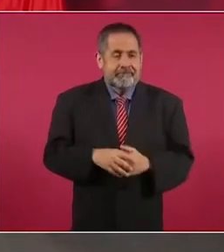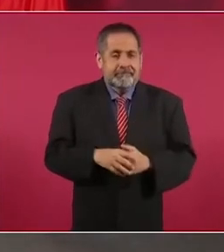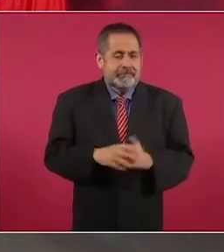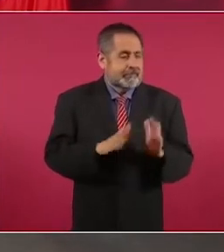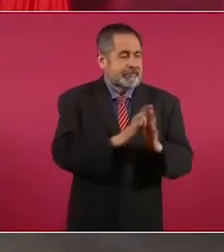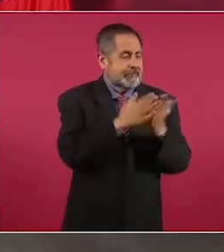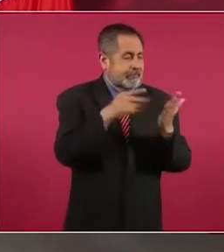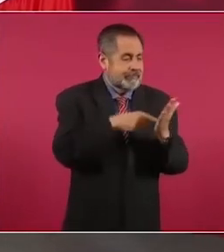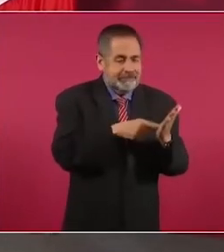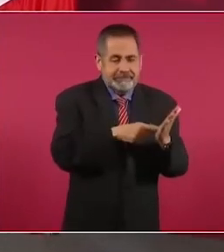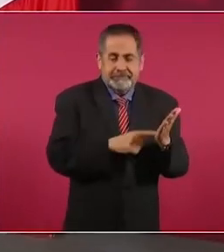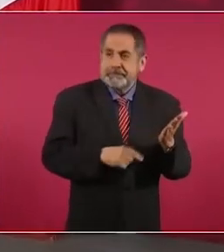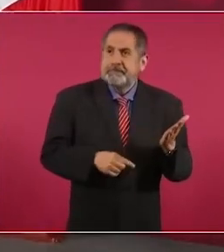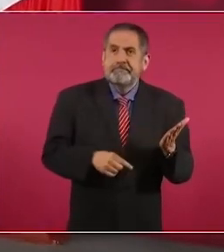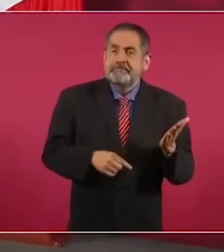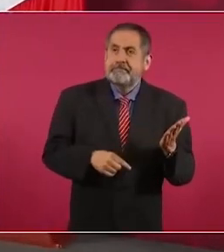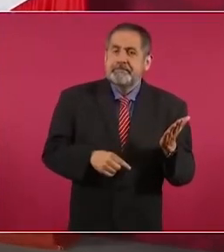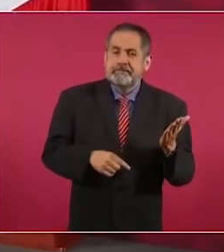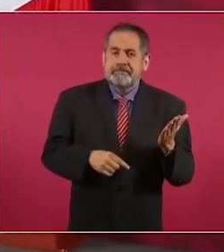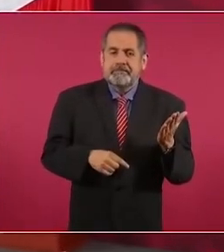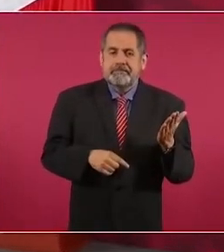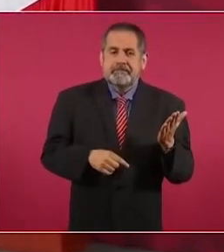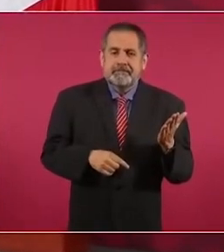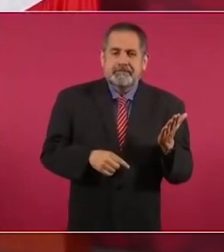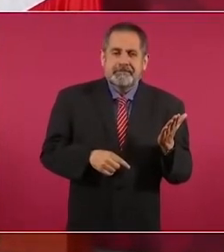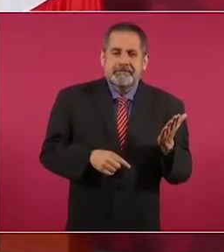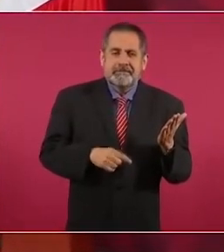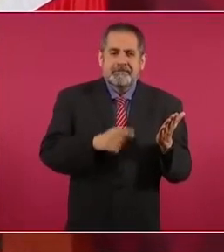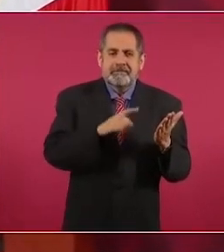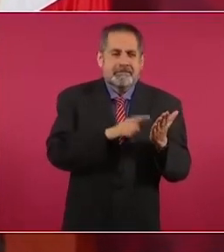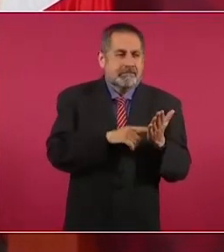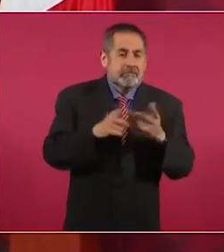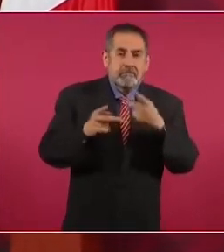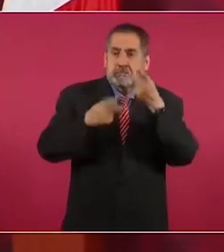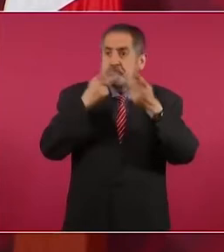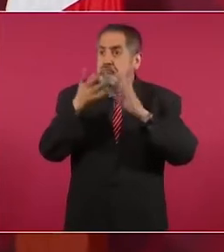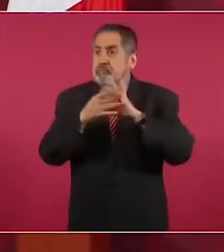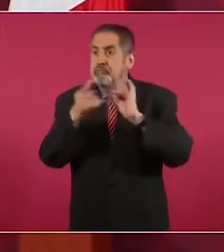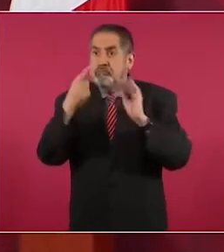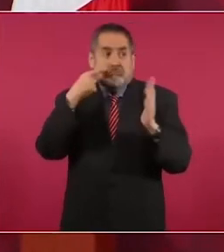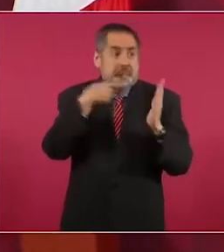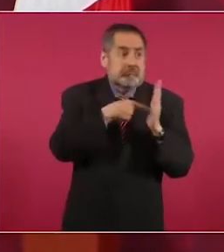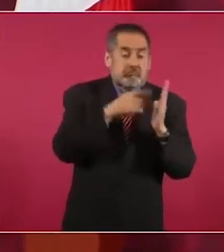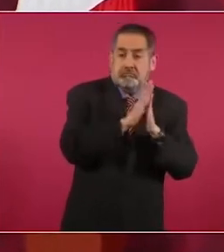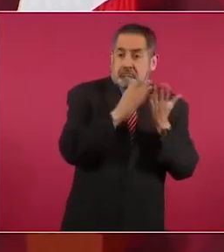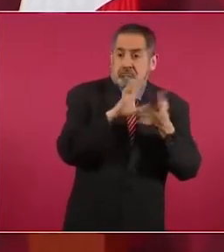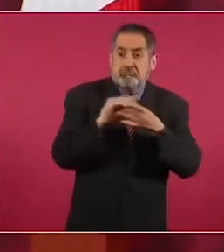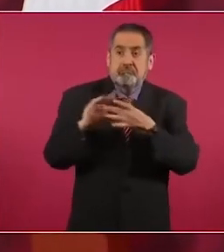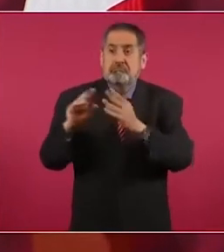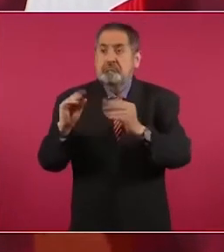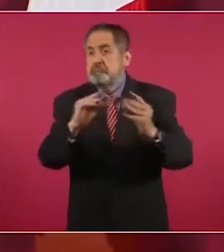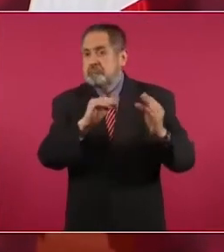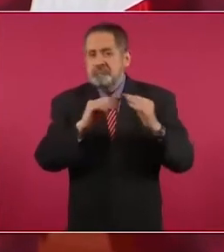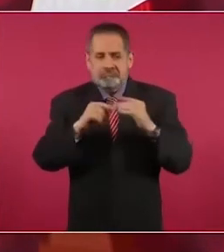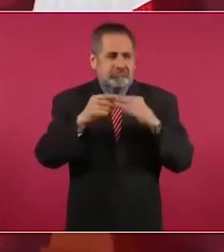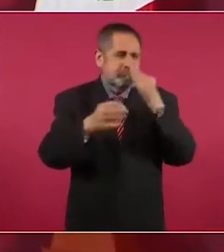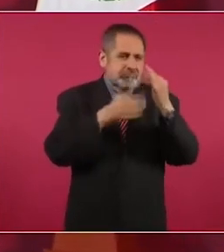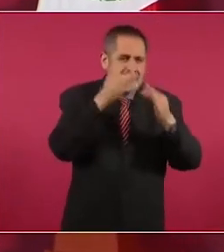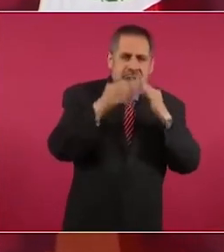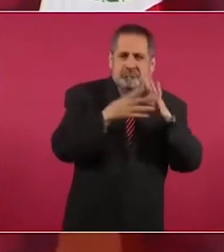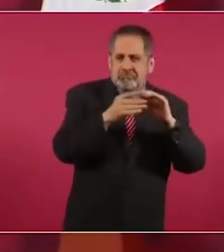libro más comentado en los medios